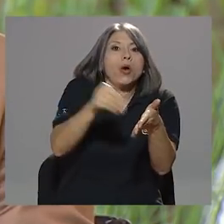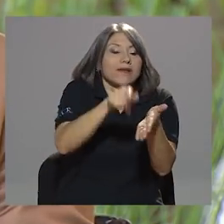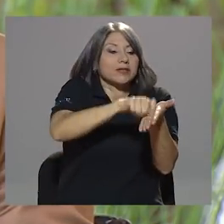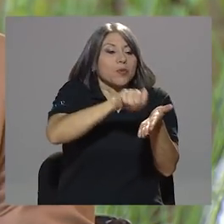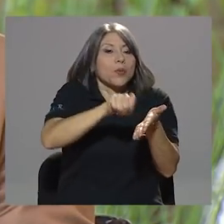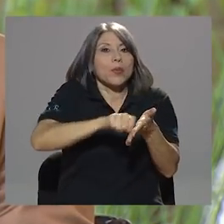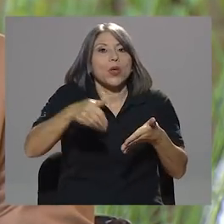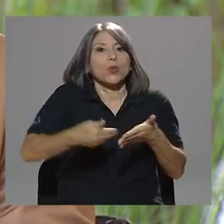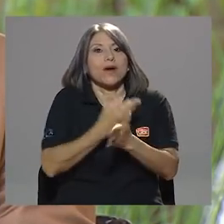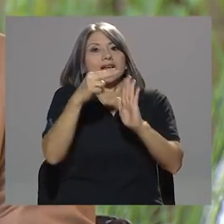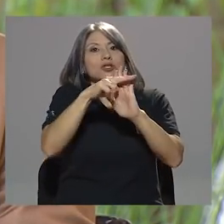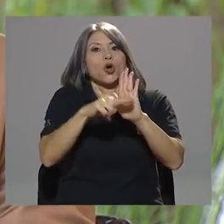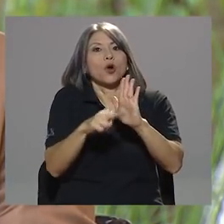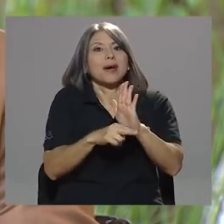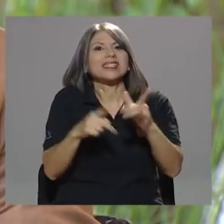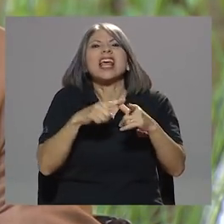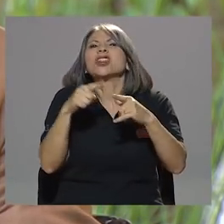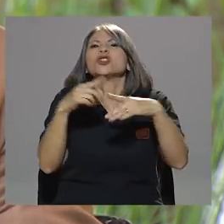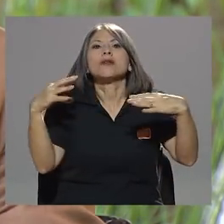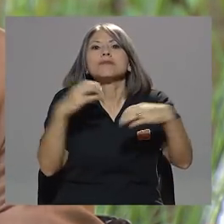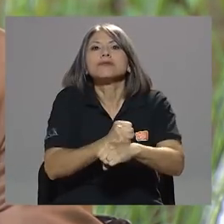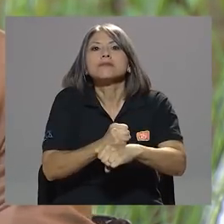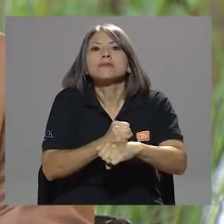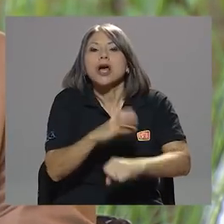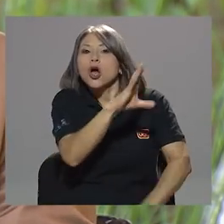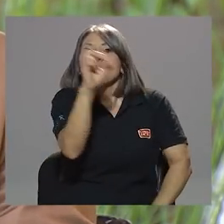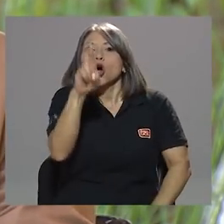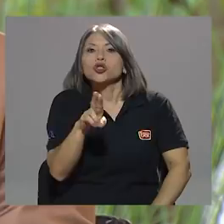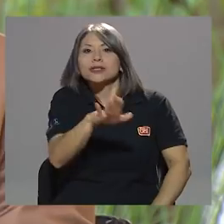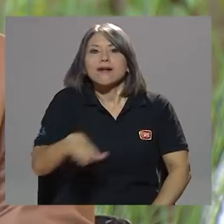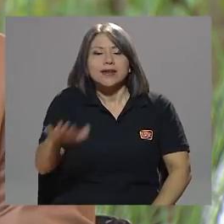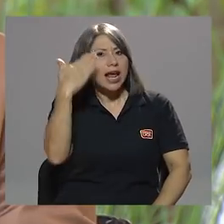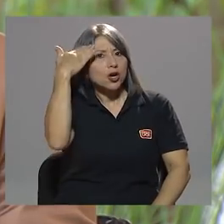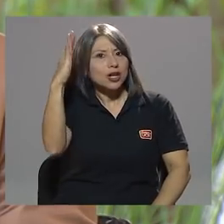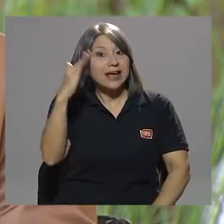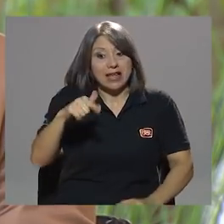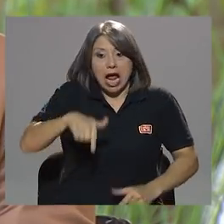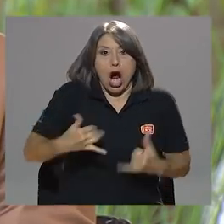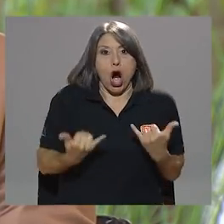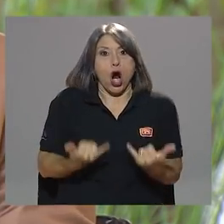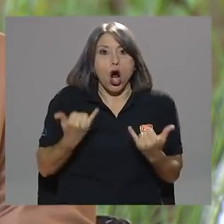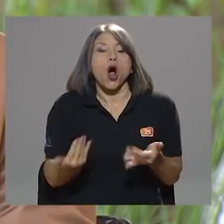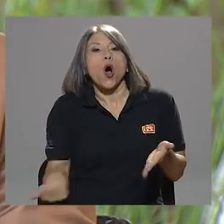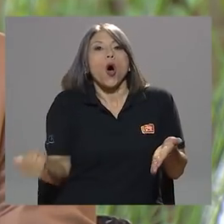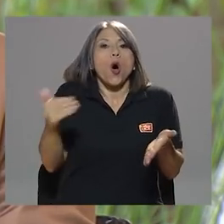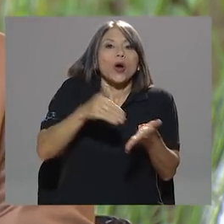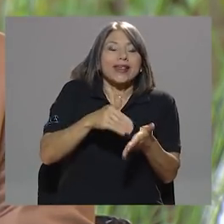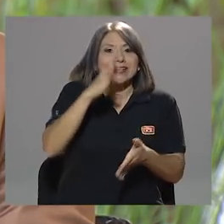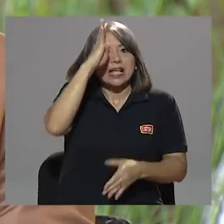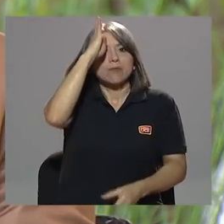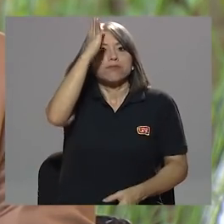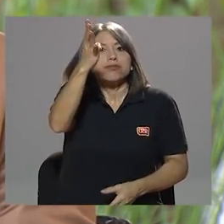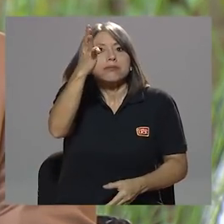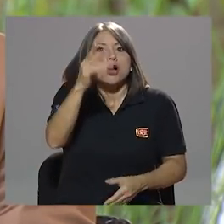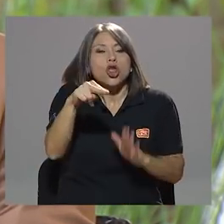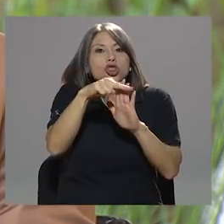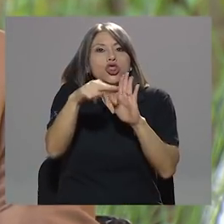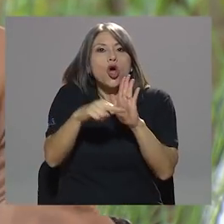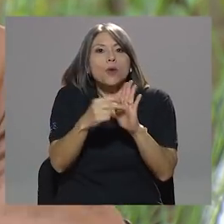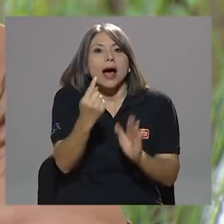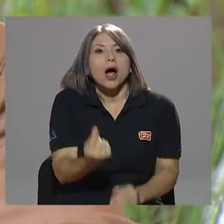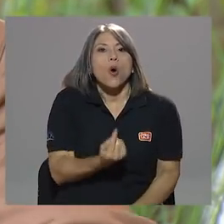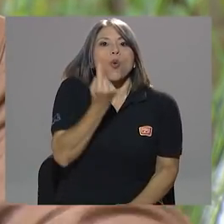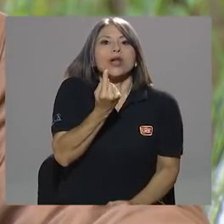normas. Y concluimos en lo siguiente, señor, que Costa Rica no lo sabe. Hoy en día volvieron a inventarse una norma única